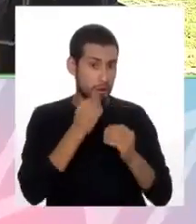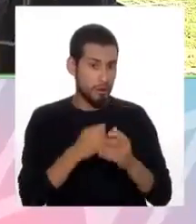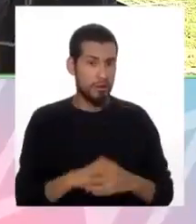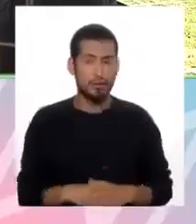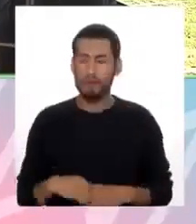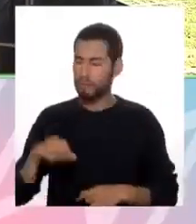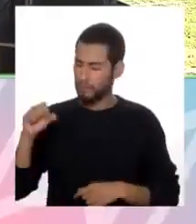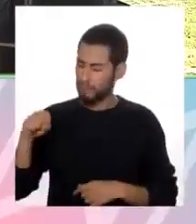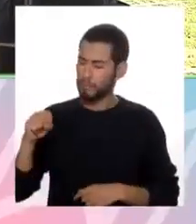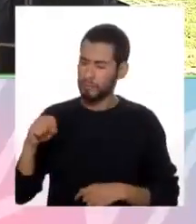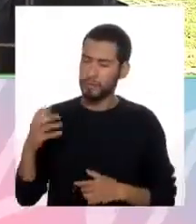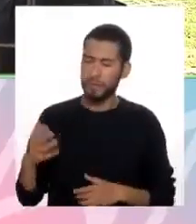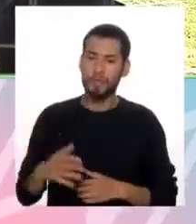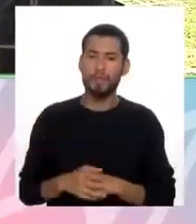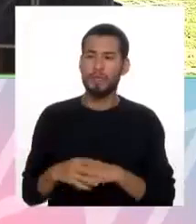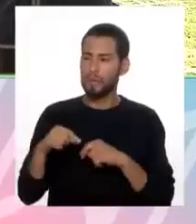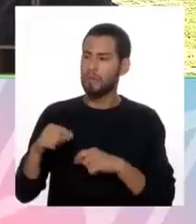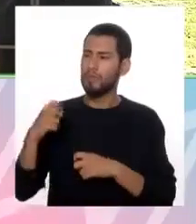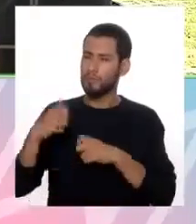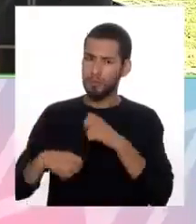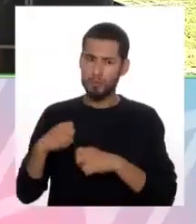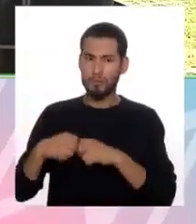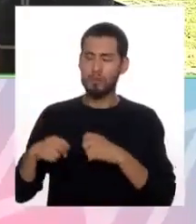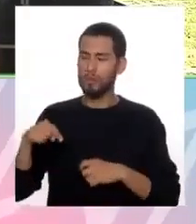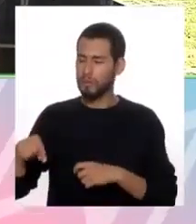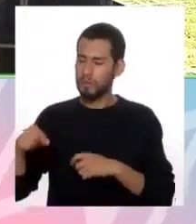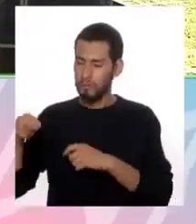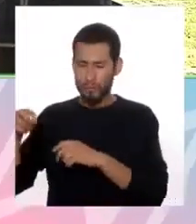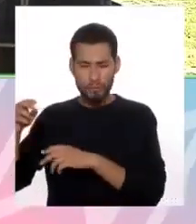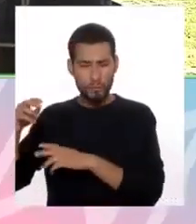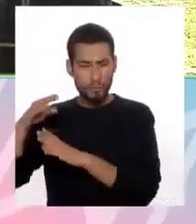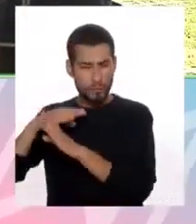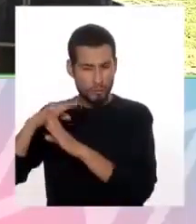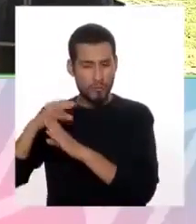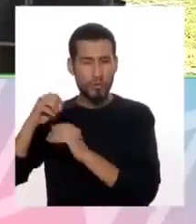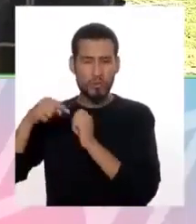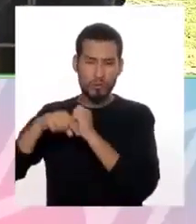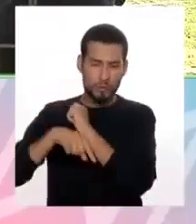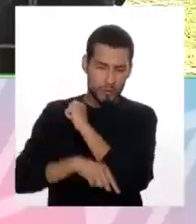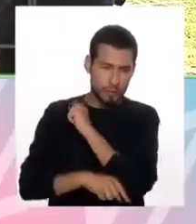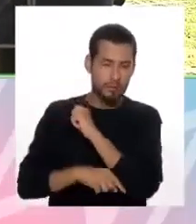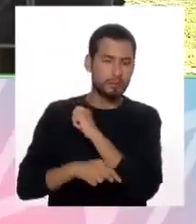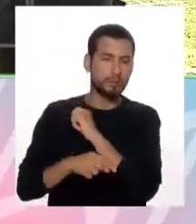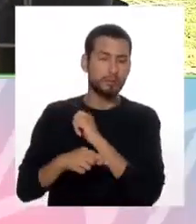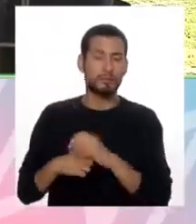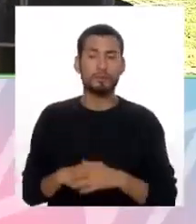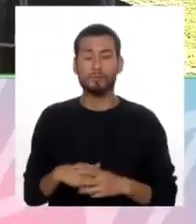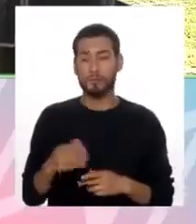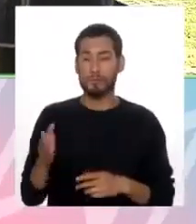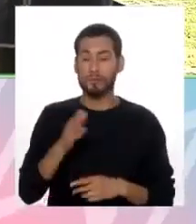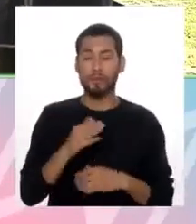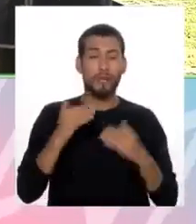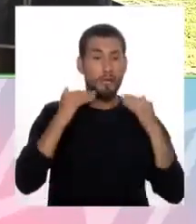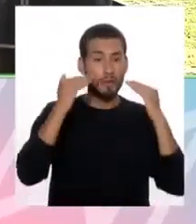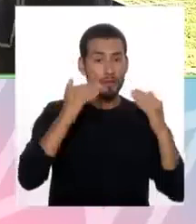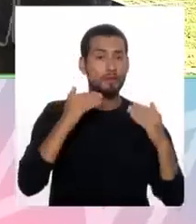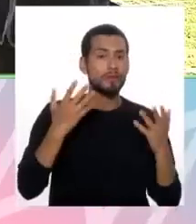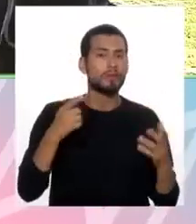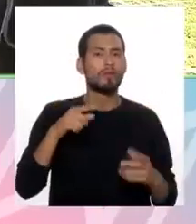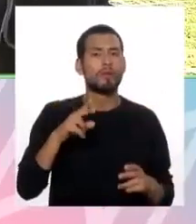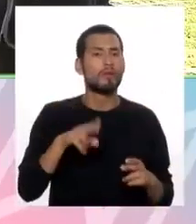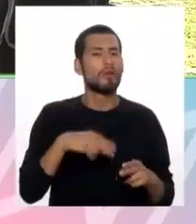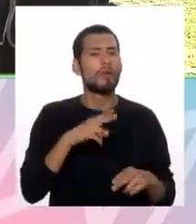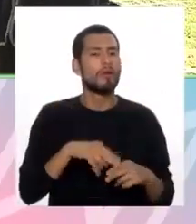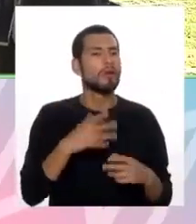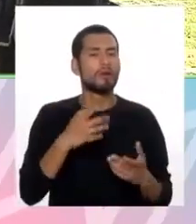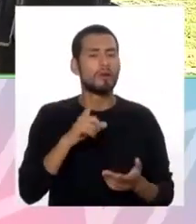Exactamente, exactamente. Entonces, tratamos problemas de mediana, compleja, intensidad. Y en el caso de los adultos, los más prevalentes, pues, son